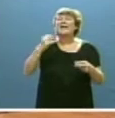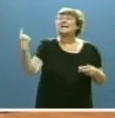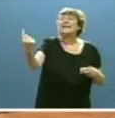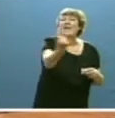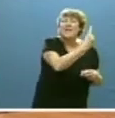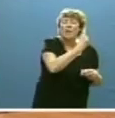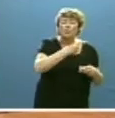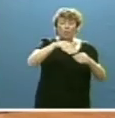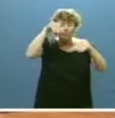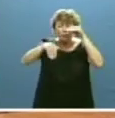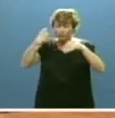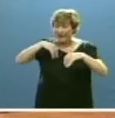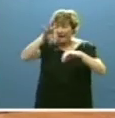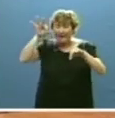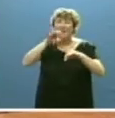todos los cargos electos.